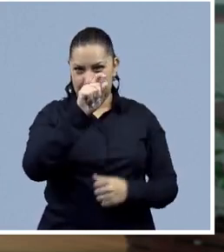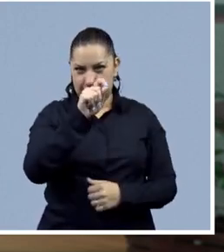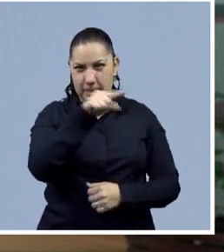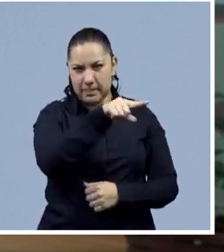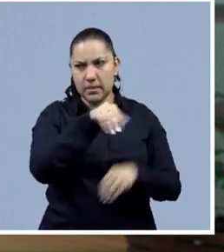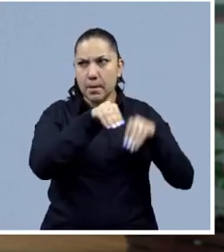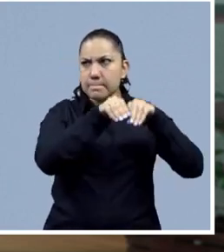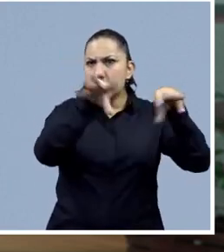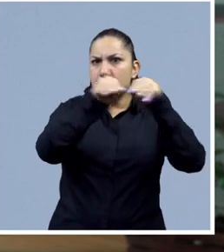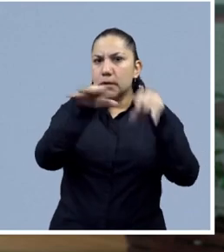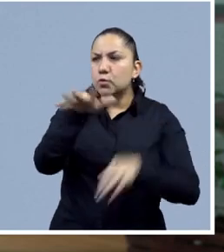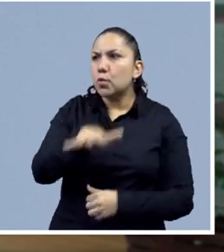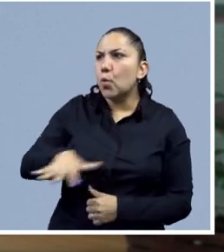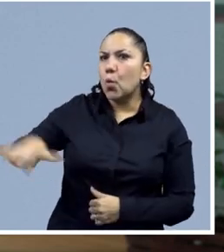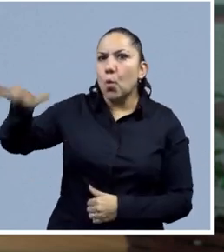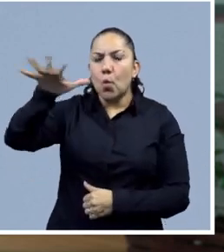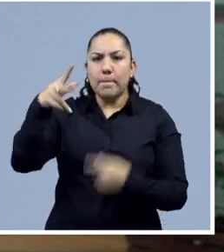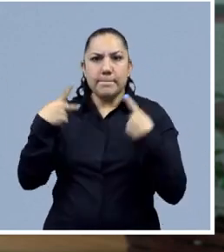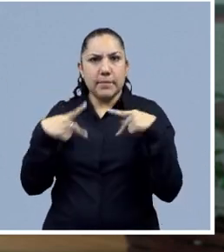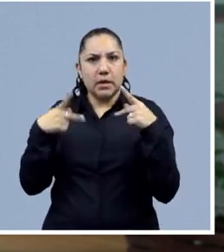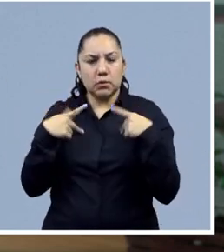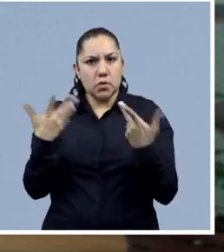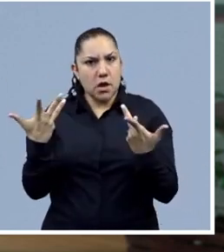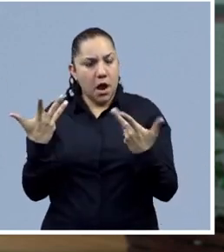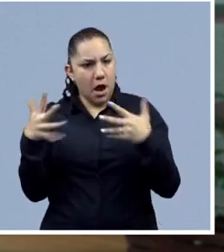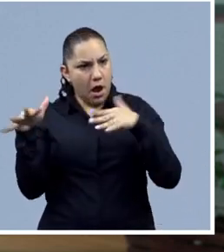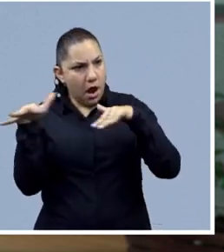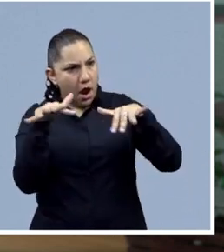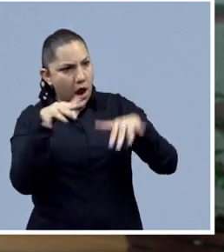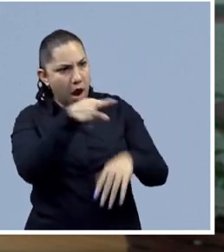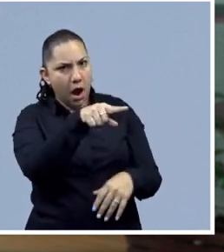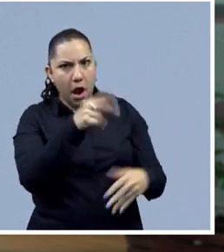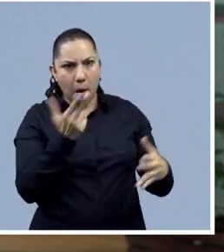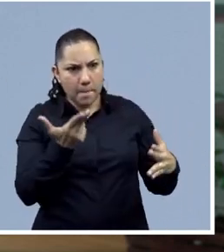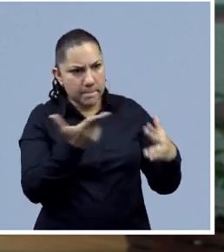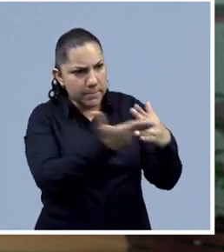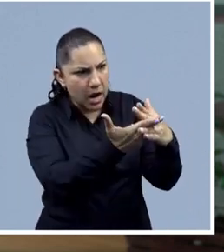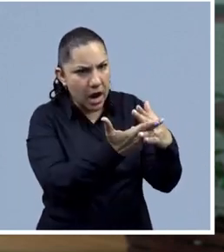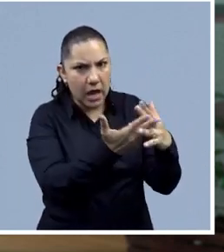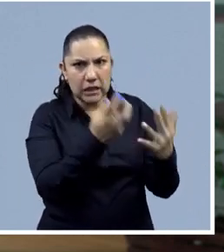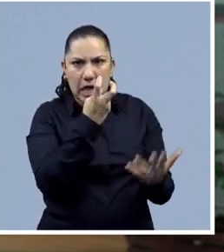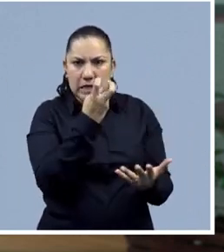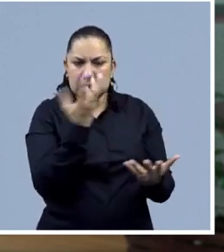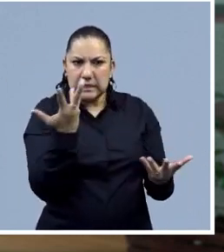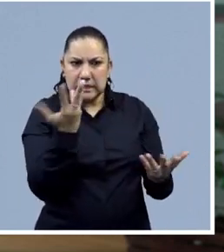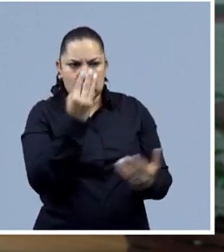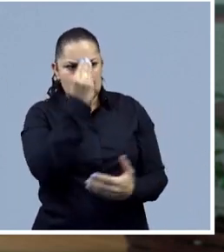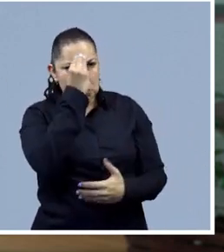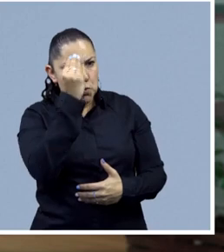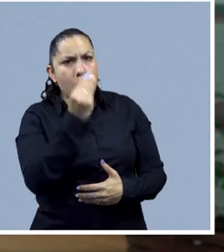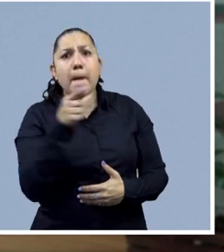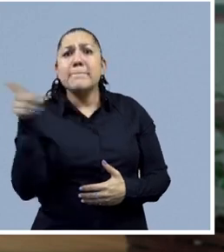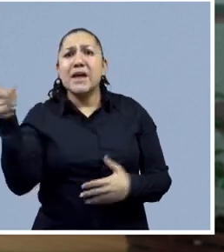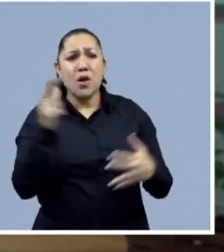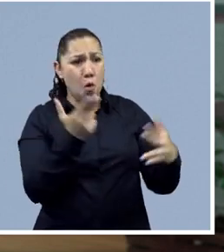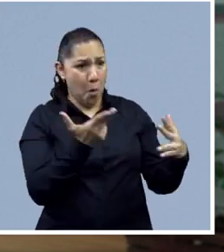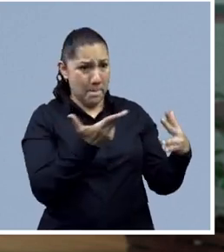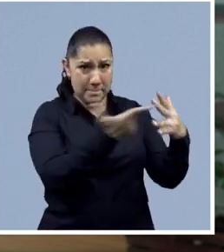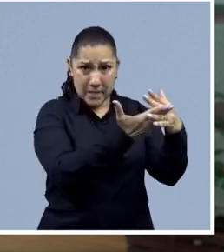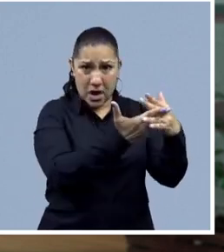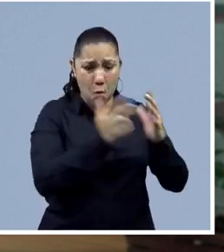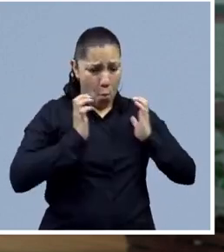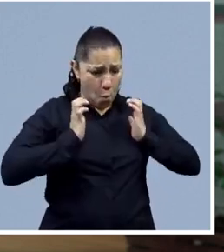forma se alarmó por cómo estaban sucediendo los hechos, por cómo había sido asesinada, pero sobre todo en esta brutal